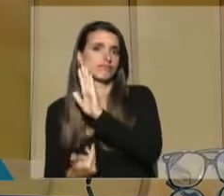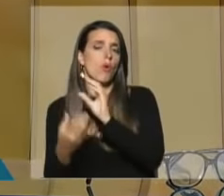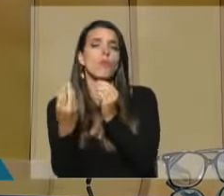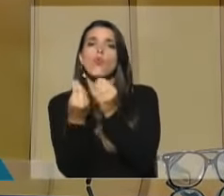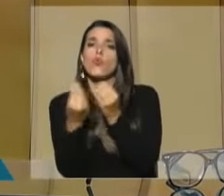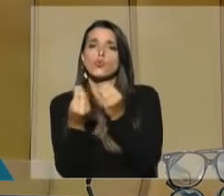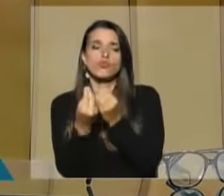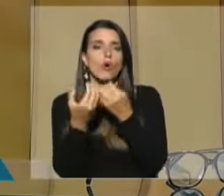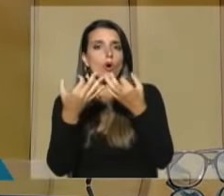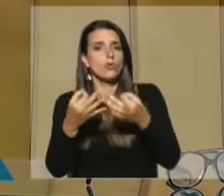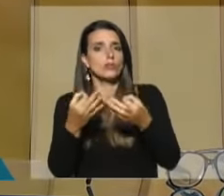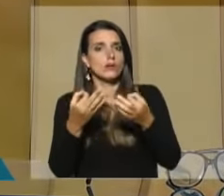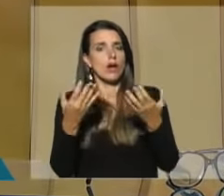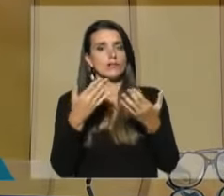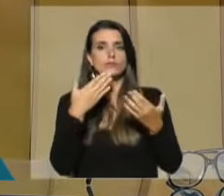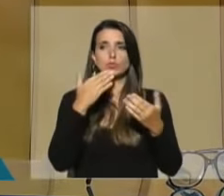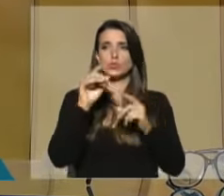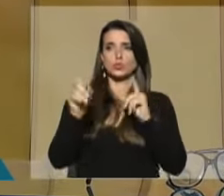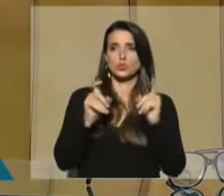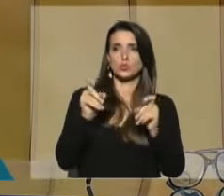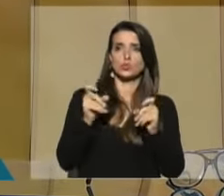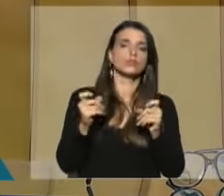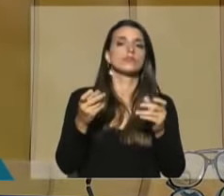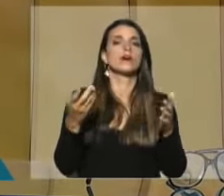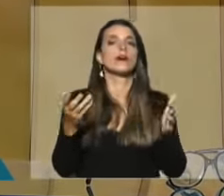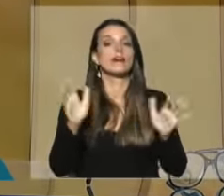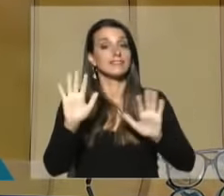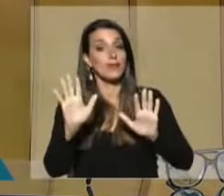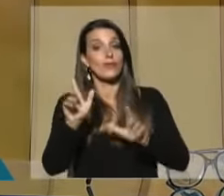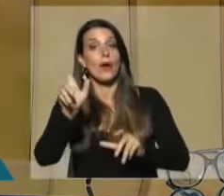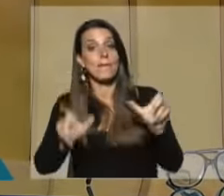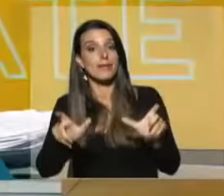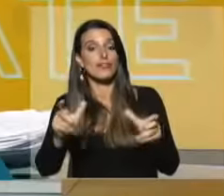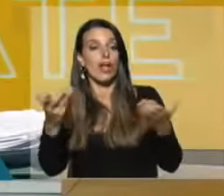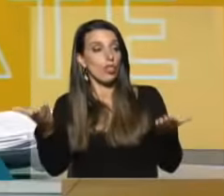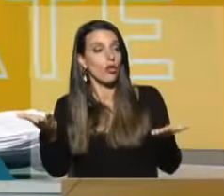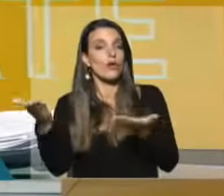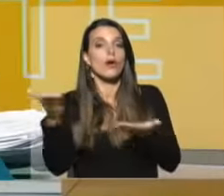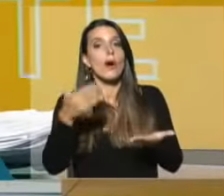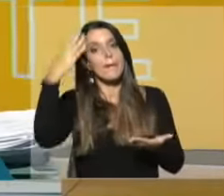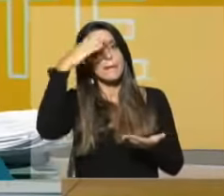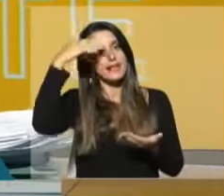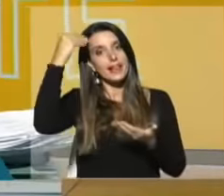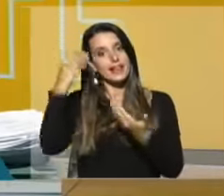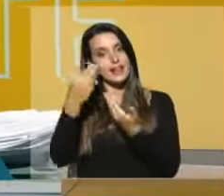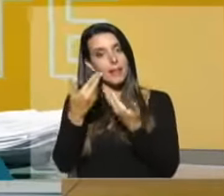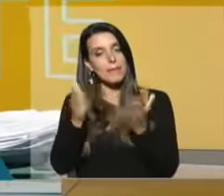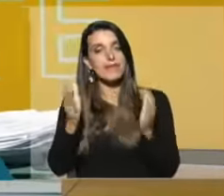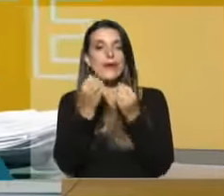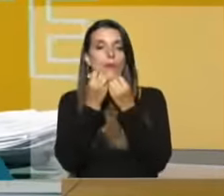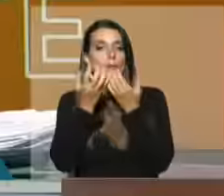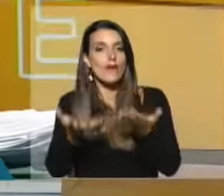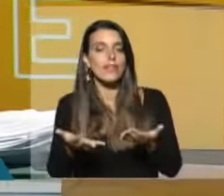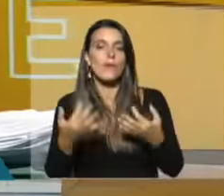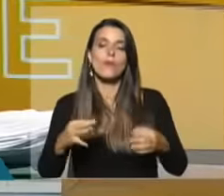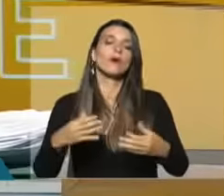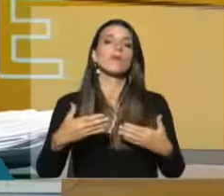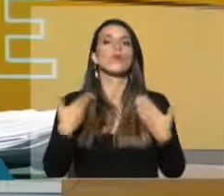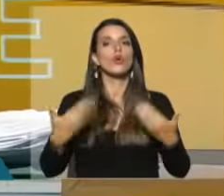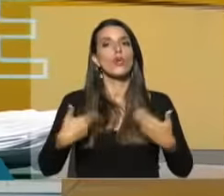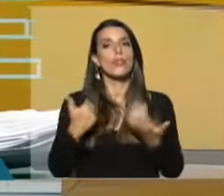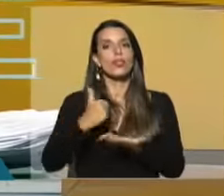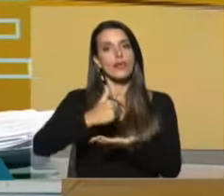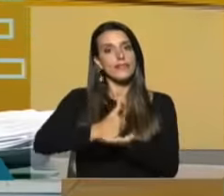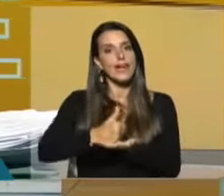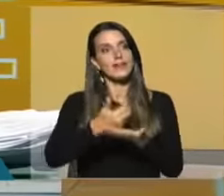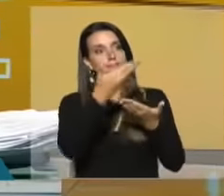siendo cuestionados por estas horas. Saluda a los invitados. Rafael Michelini, comienzo por usted. ¿Cómo anda? Bien, muy bien, muy contento de estar acá